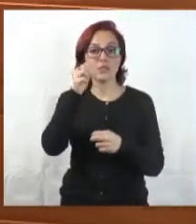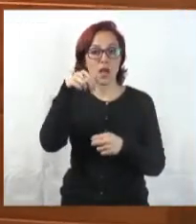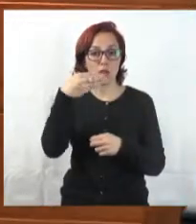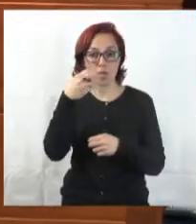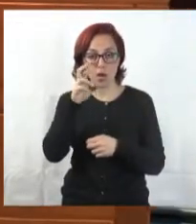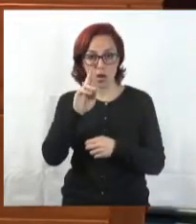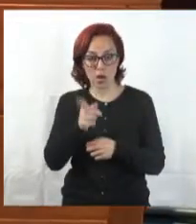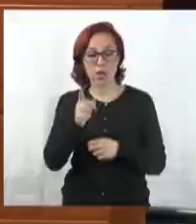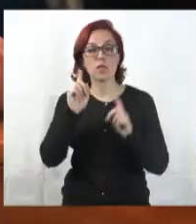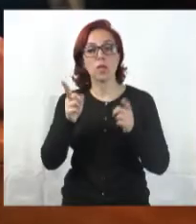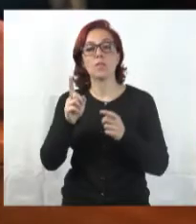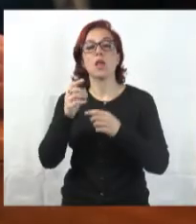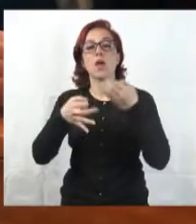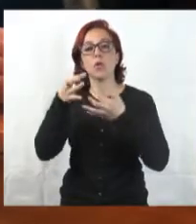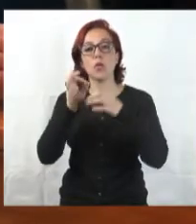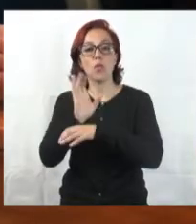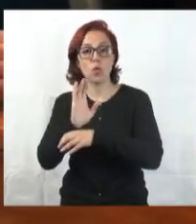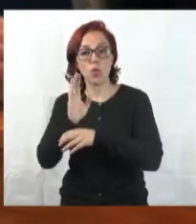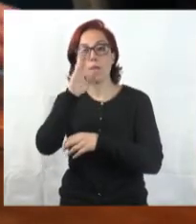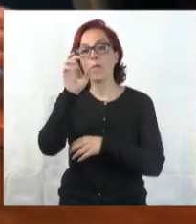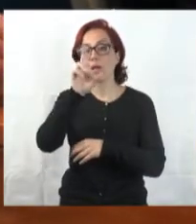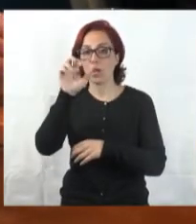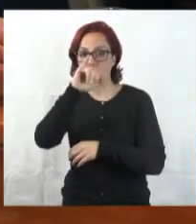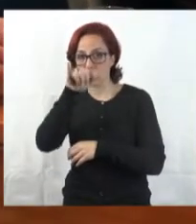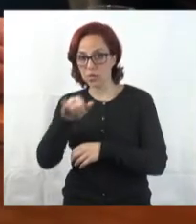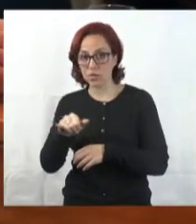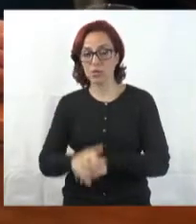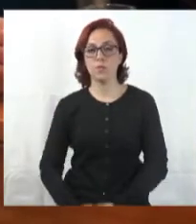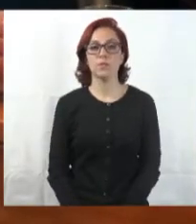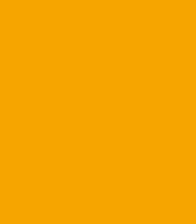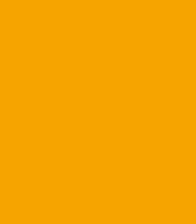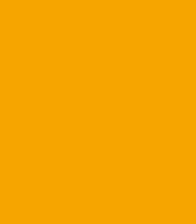Natalia Sandberg, y la encargada del Laboratorio Biológico, Ana María Pérez.